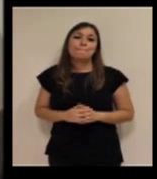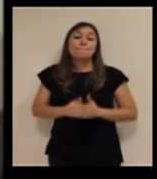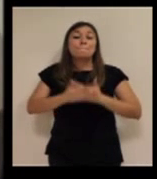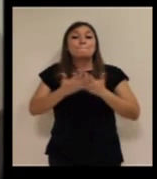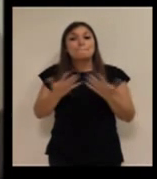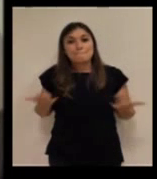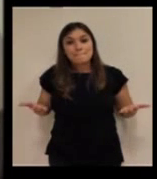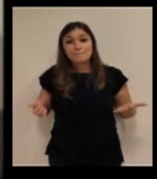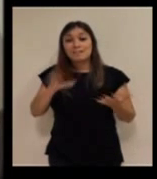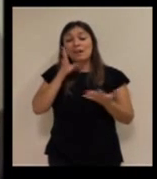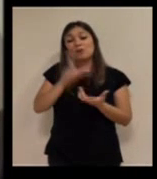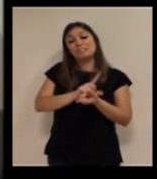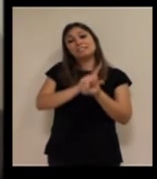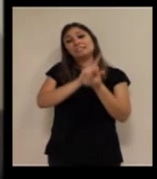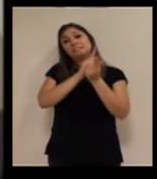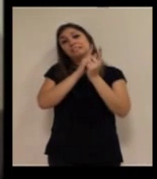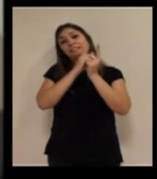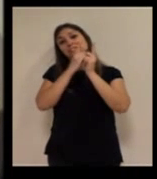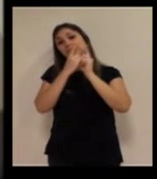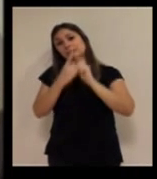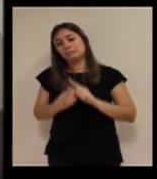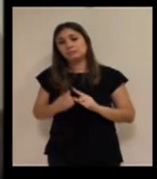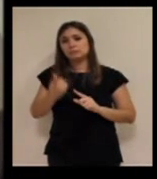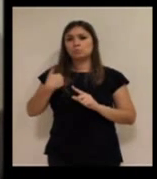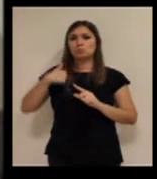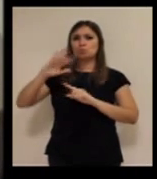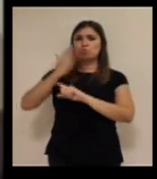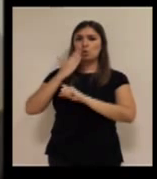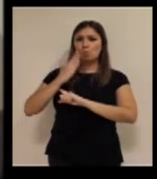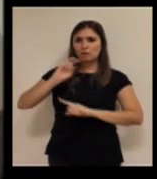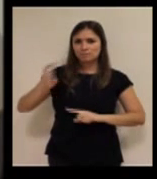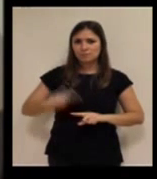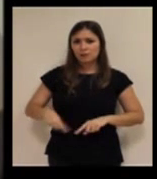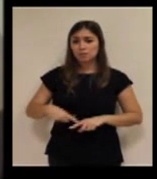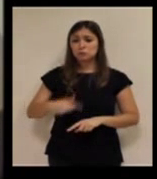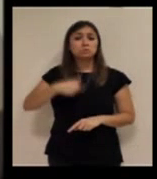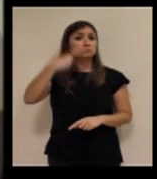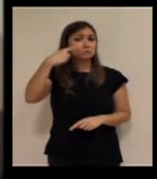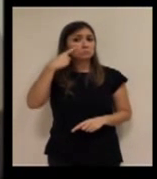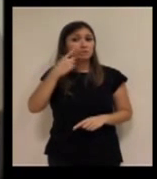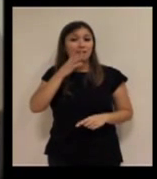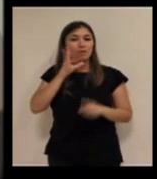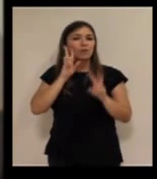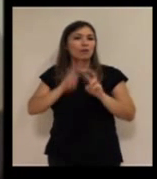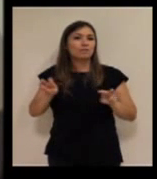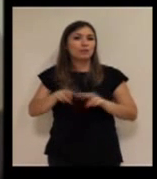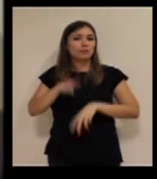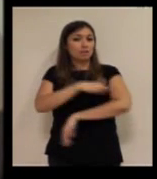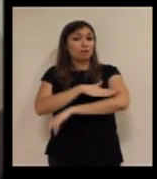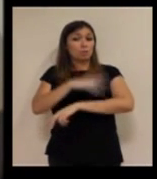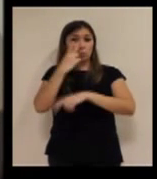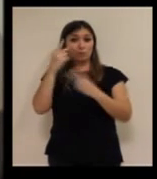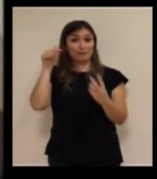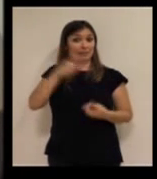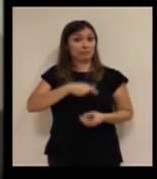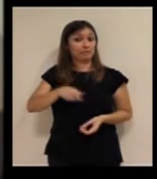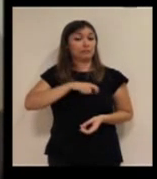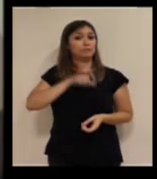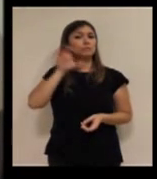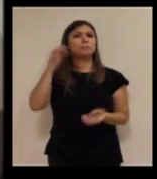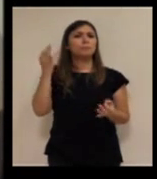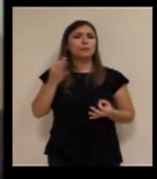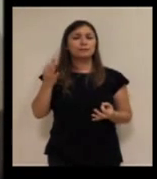La migración que se está haciendo allí o las propuestas que se han recibido, las propuestas que nosotros hemos visto y que se están analizando desde la administración pública en este país,